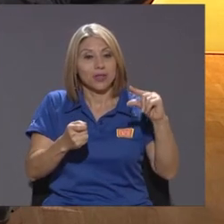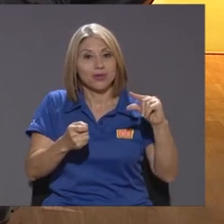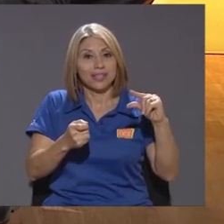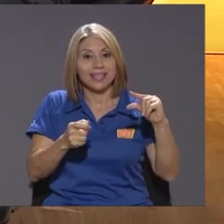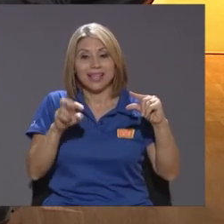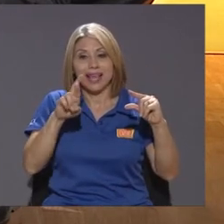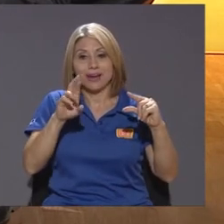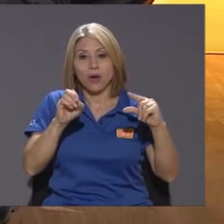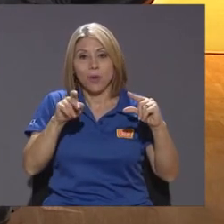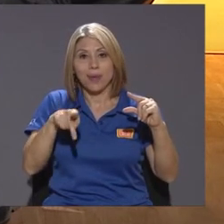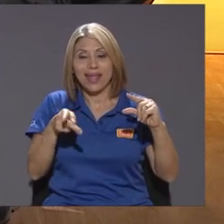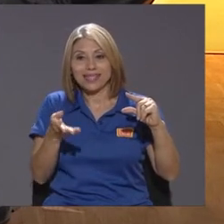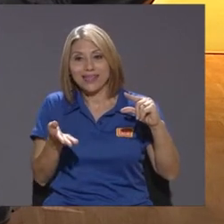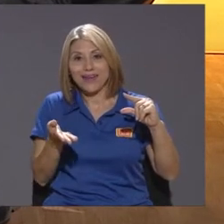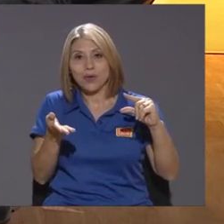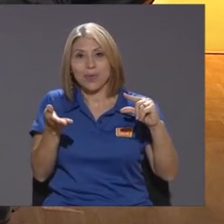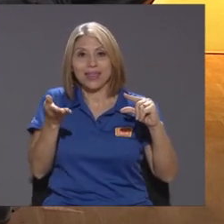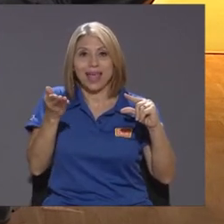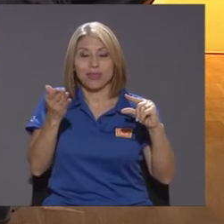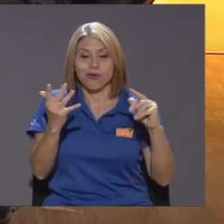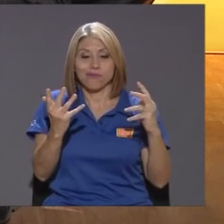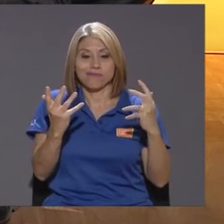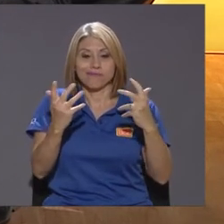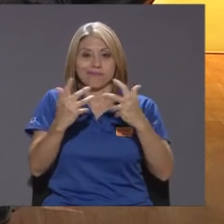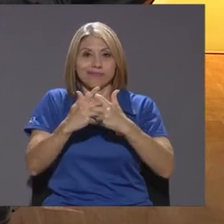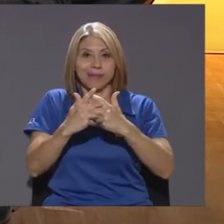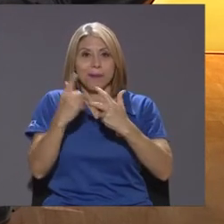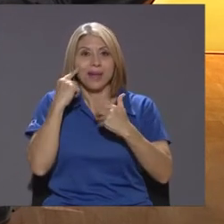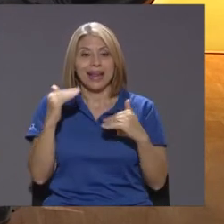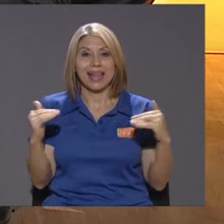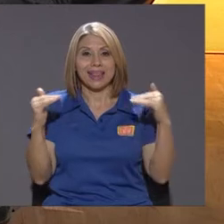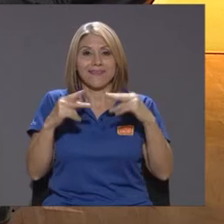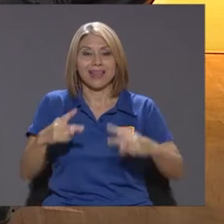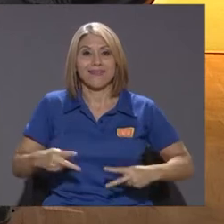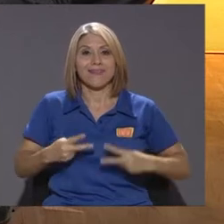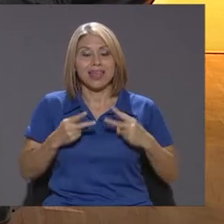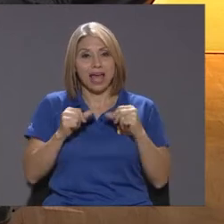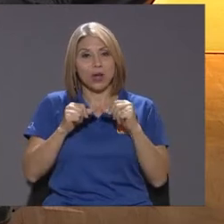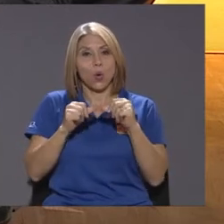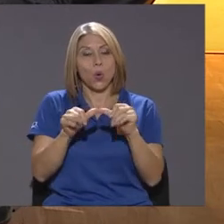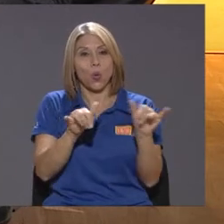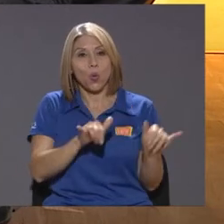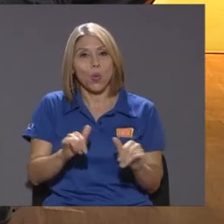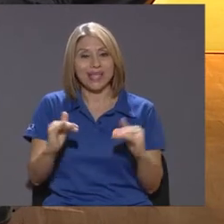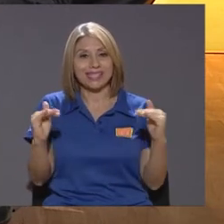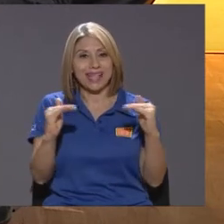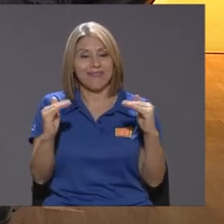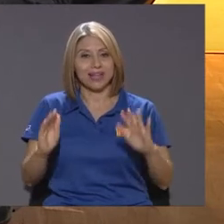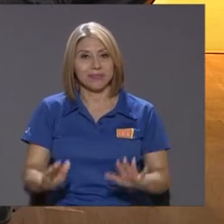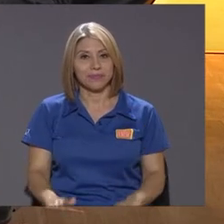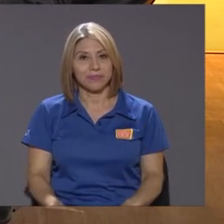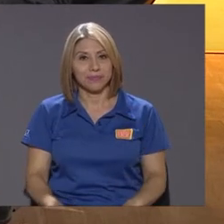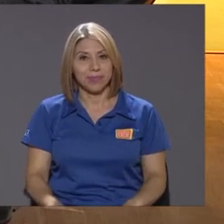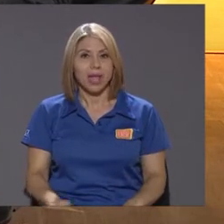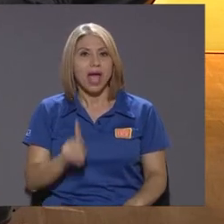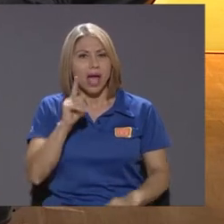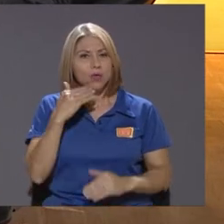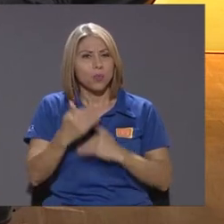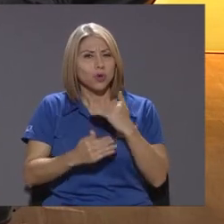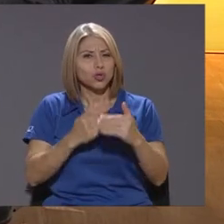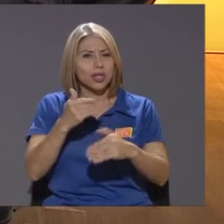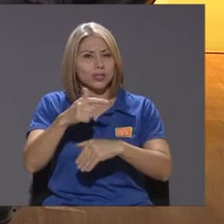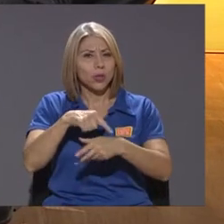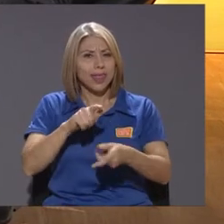para que más o menos el nivel de vida del costarricense permanezca relativamente estable hay un proceso de